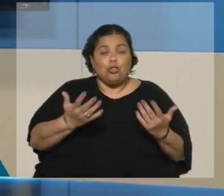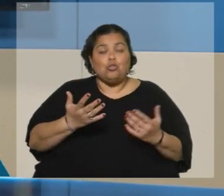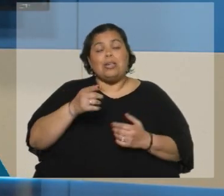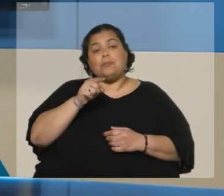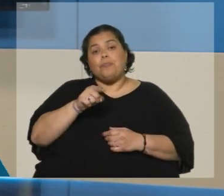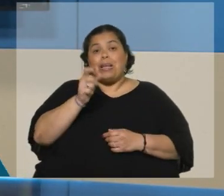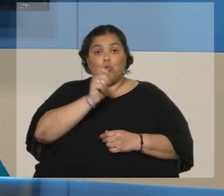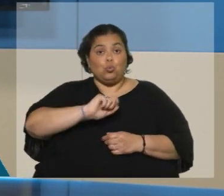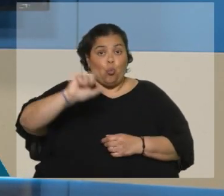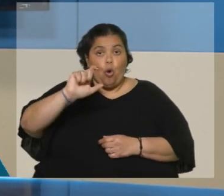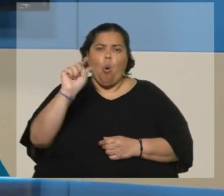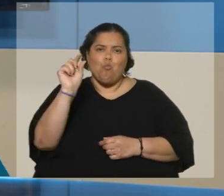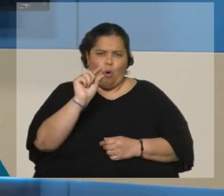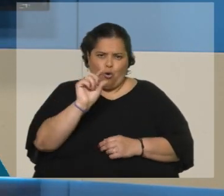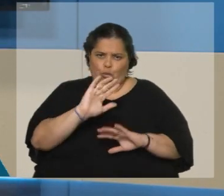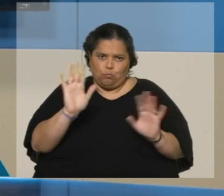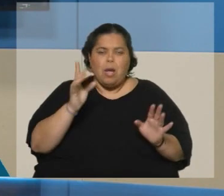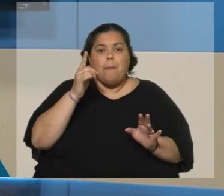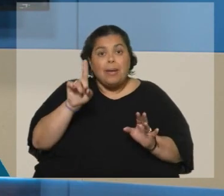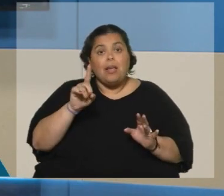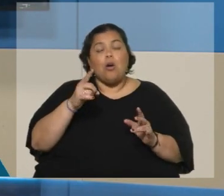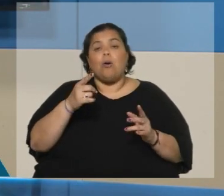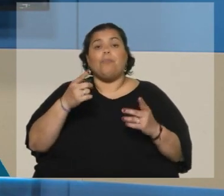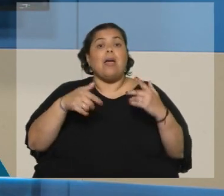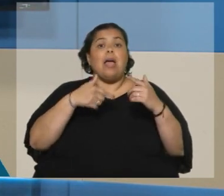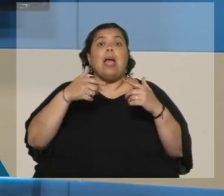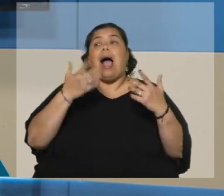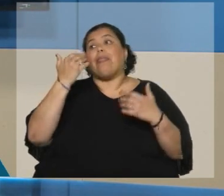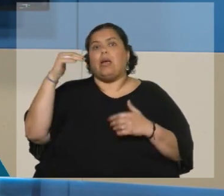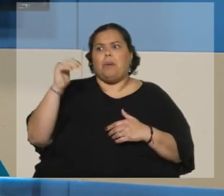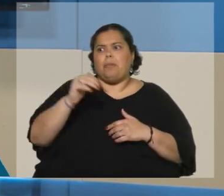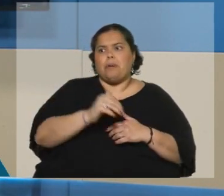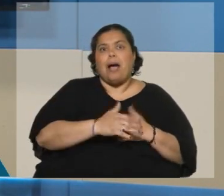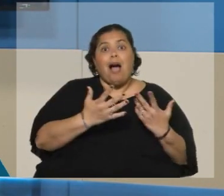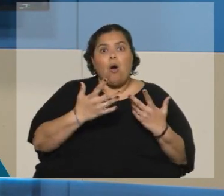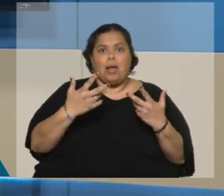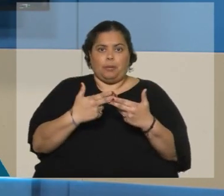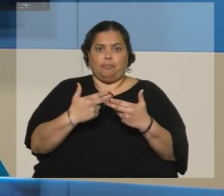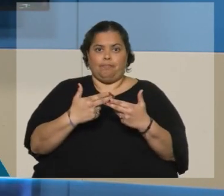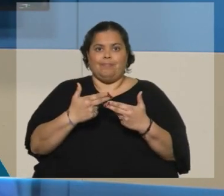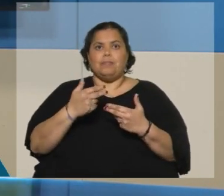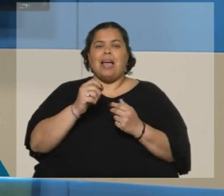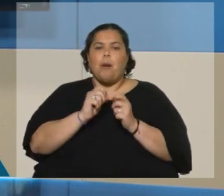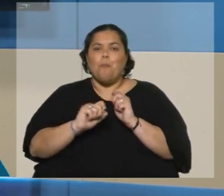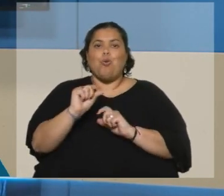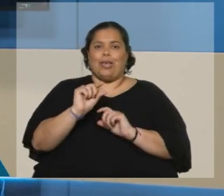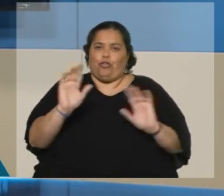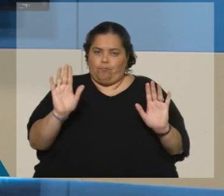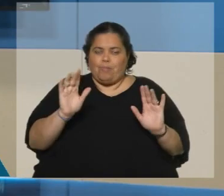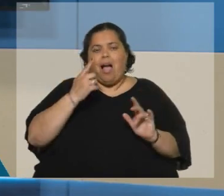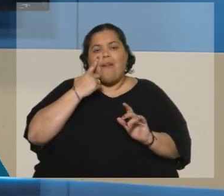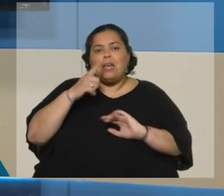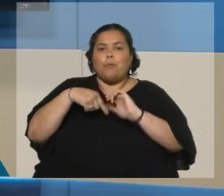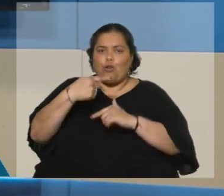Subieron poco, pero interrumpieron la caída. Hay que esperar los próximos meses para saber en definitiva qué va a pasar con estos precios.